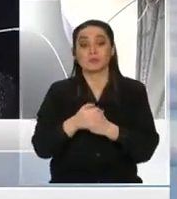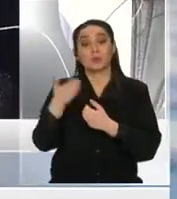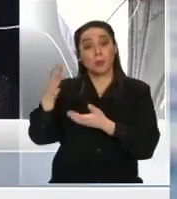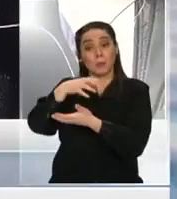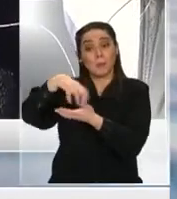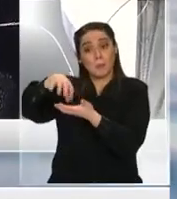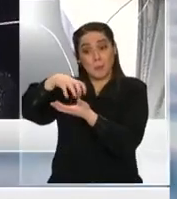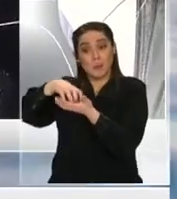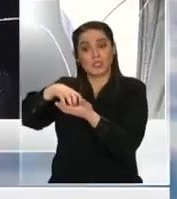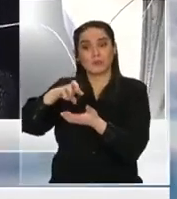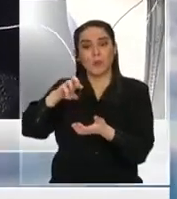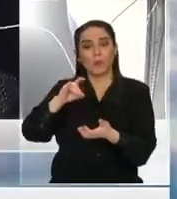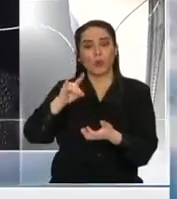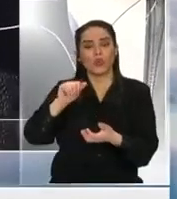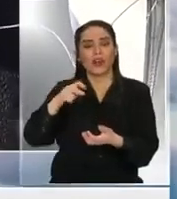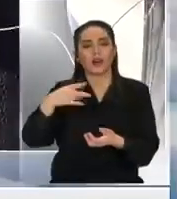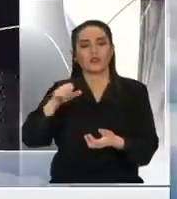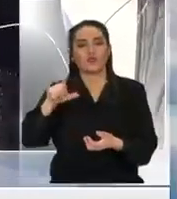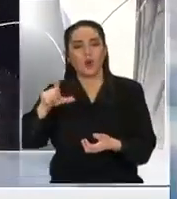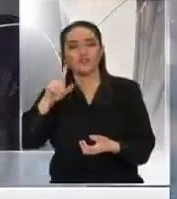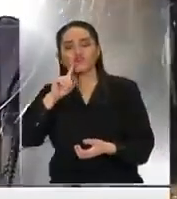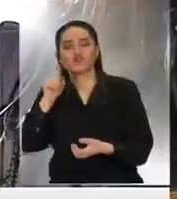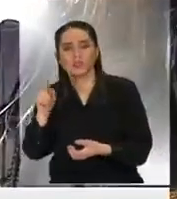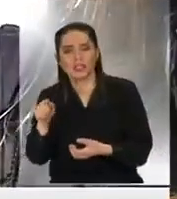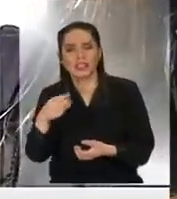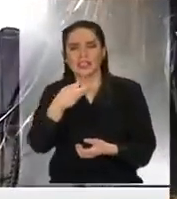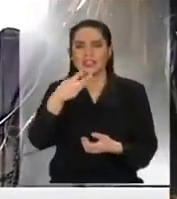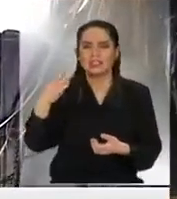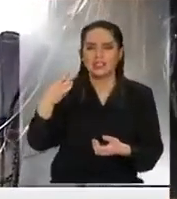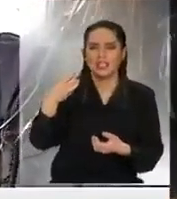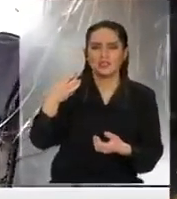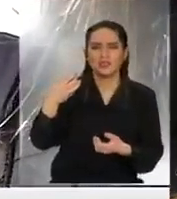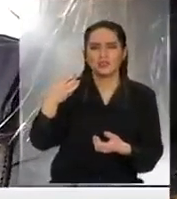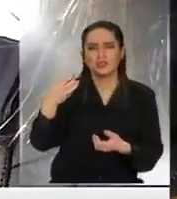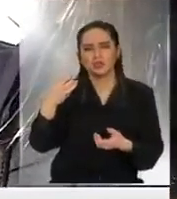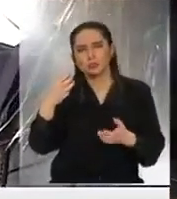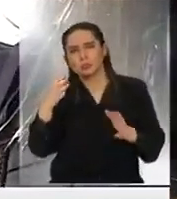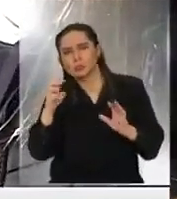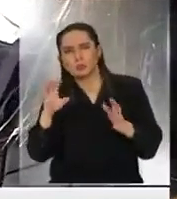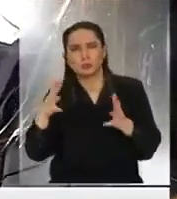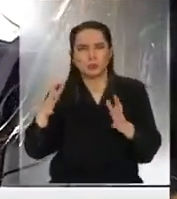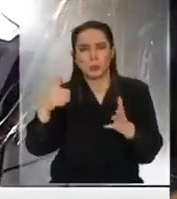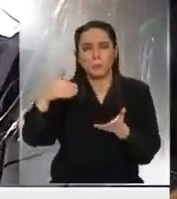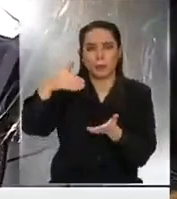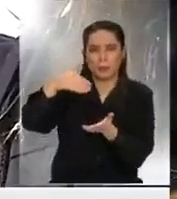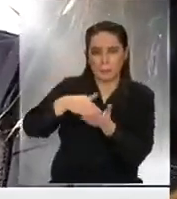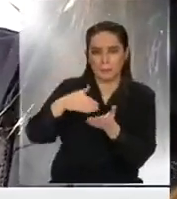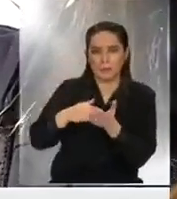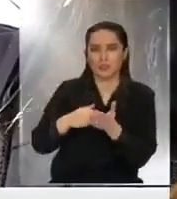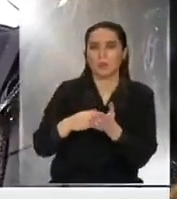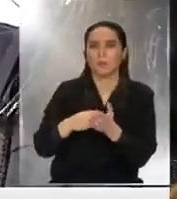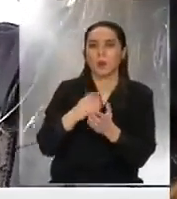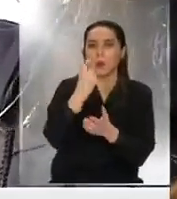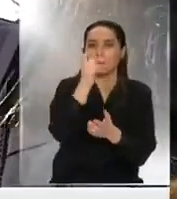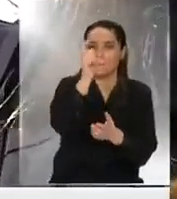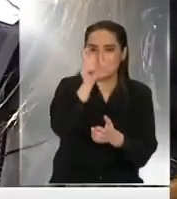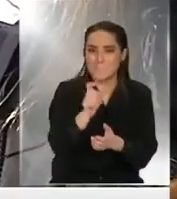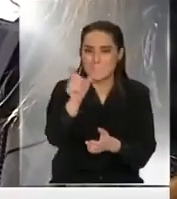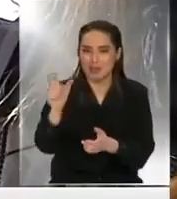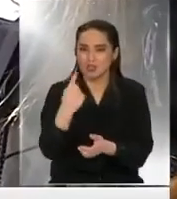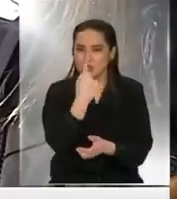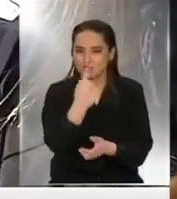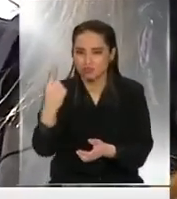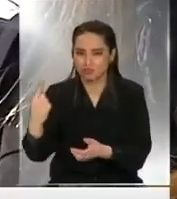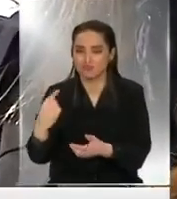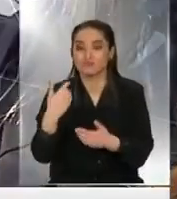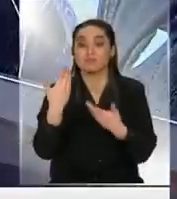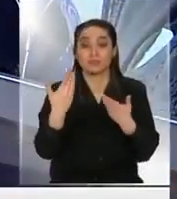Pudahuel tiene cerca de trescientos y tantos mil pesos por habitante al año, Las Condes tiene un millón trescientos mil pesos por habitante al año,